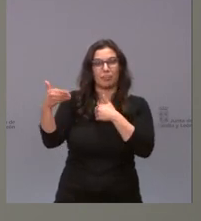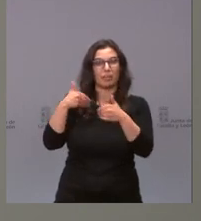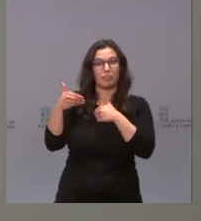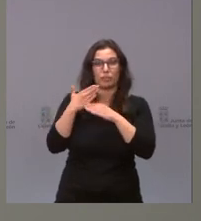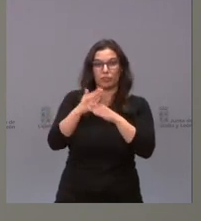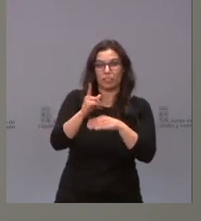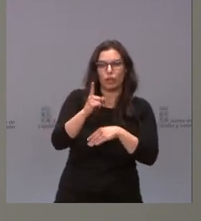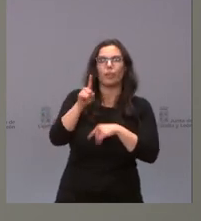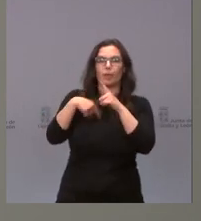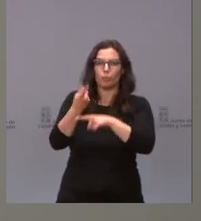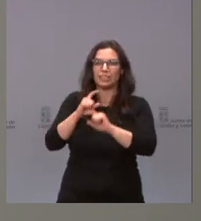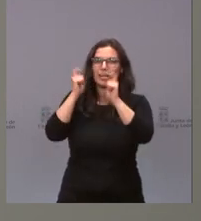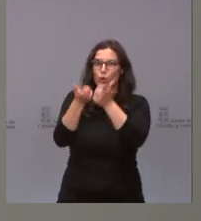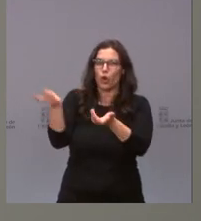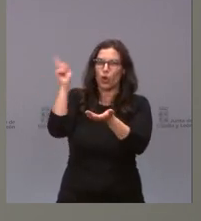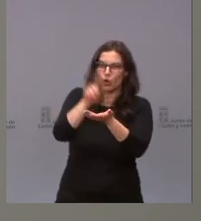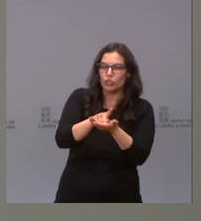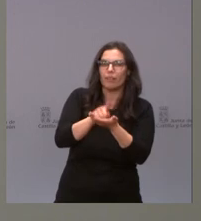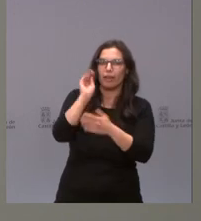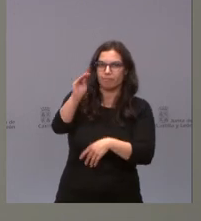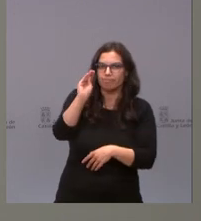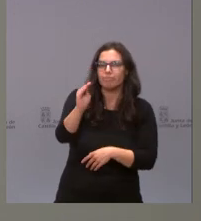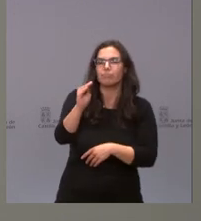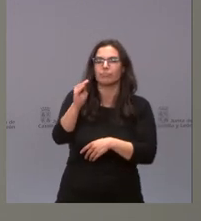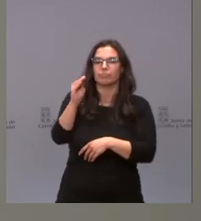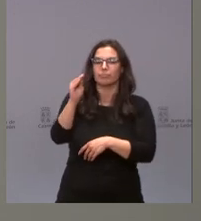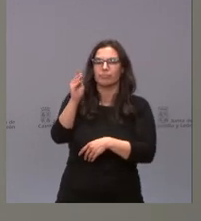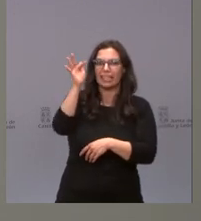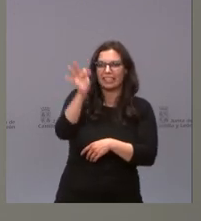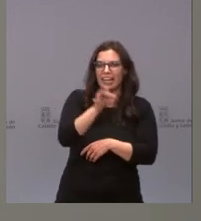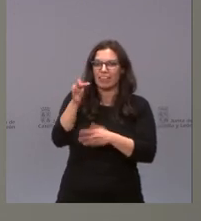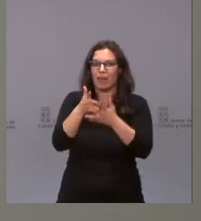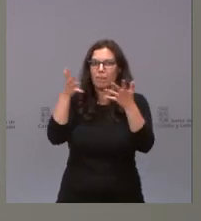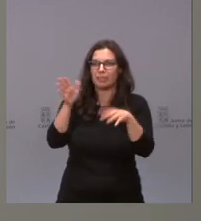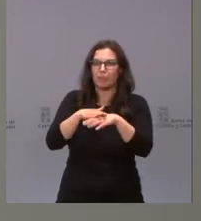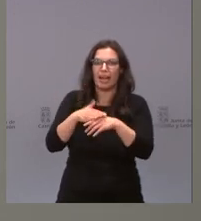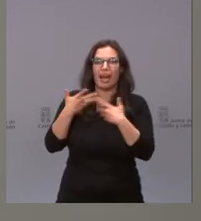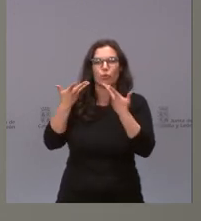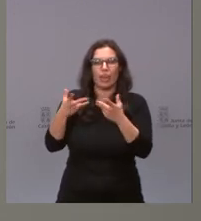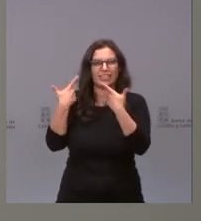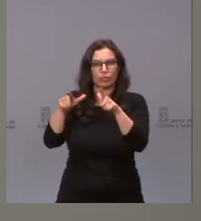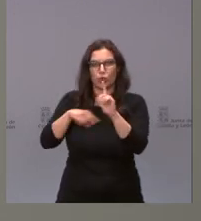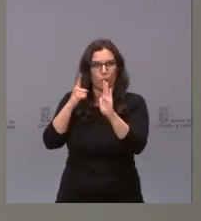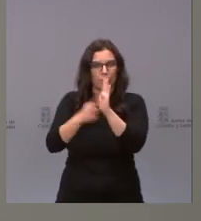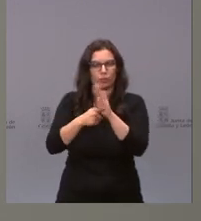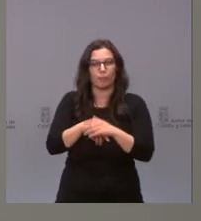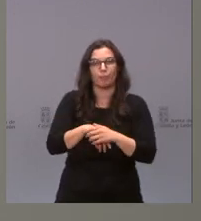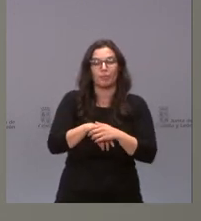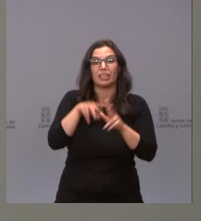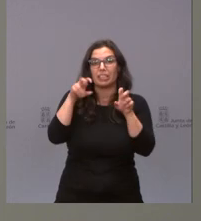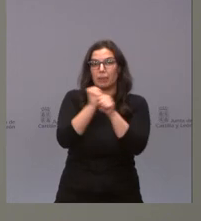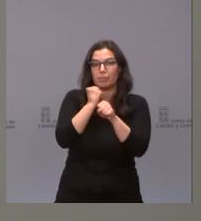vuelto a tener una reunión con ellos hemos ampliado las tarifas para ayudar a todo el sector respecto a empleo